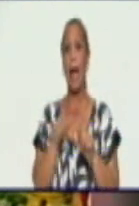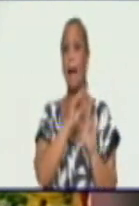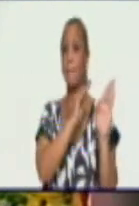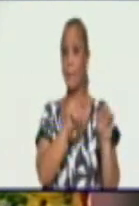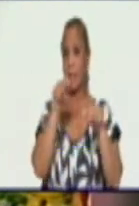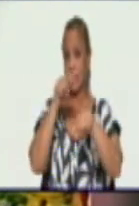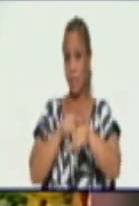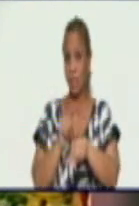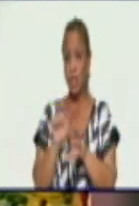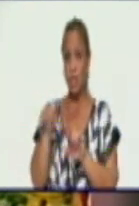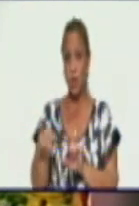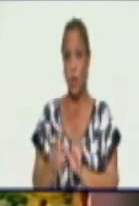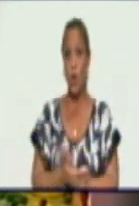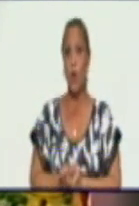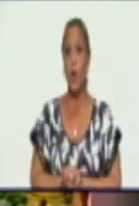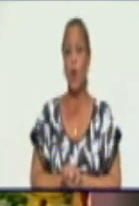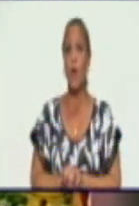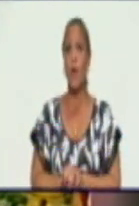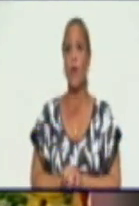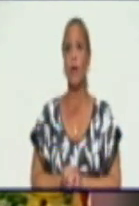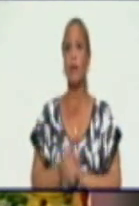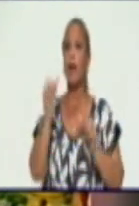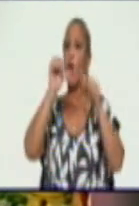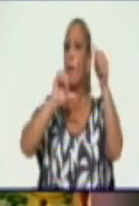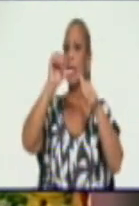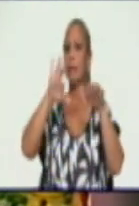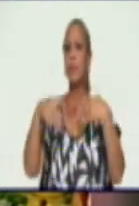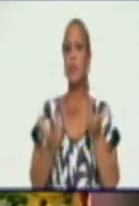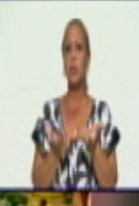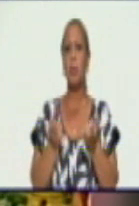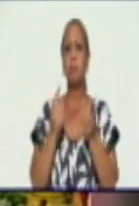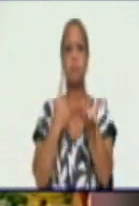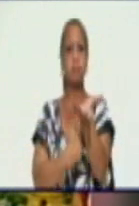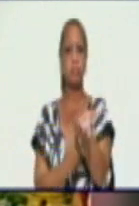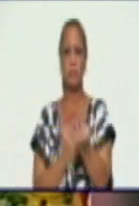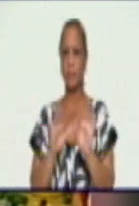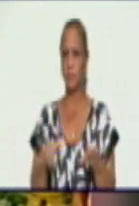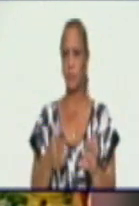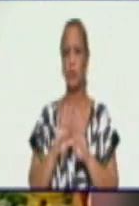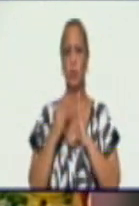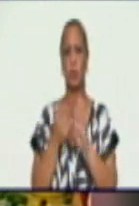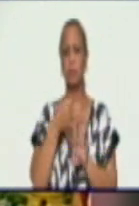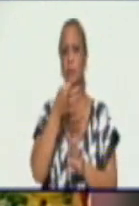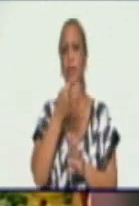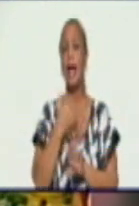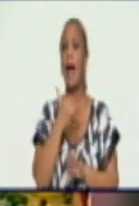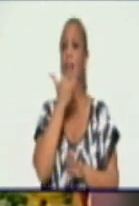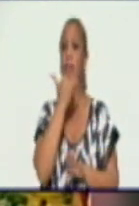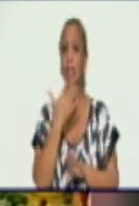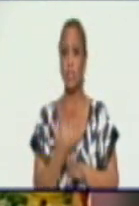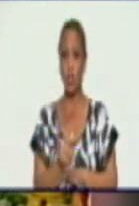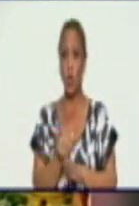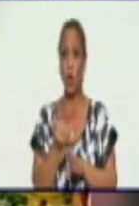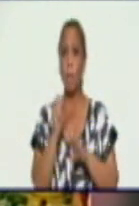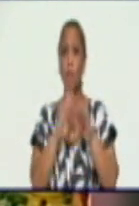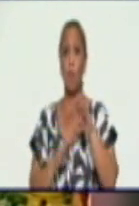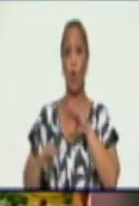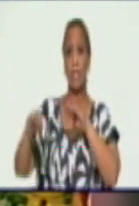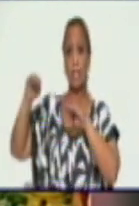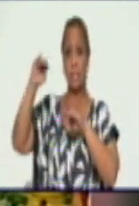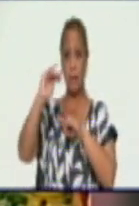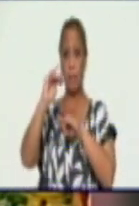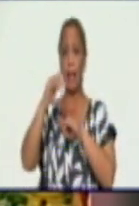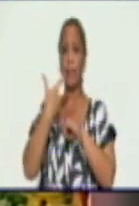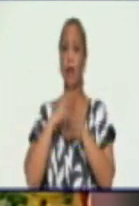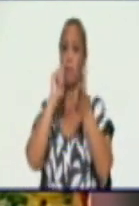partiendo de que ya era el comportamiento habitual, por las causas que expliqué anteriormente, de que las afectaciones estuviesen muy por encima de